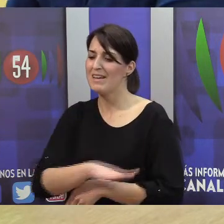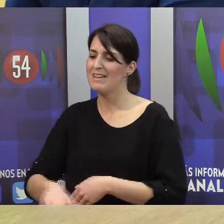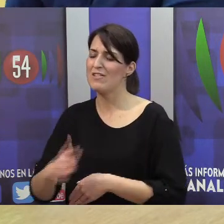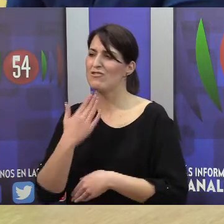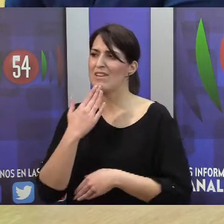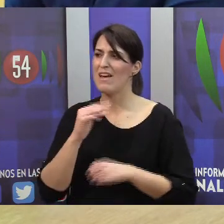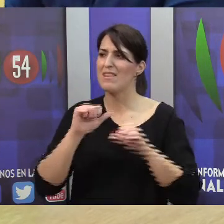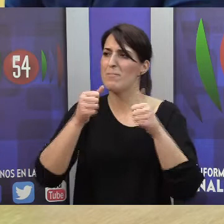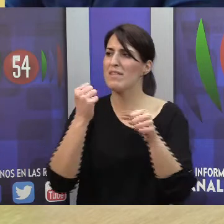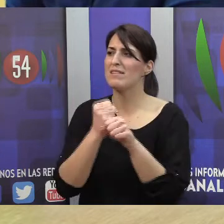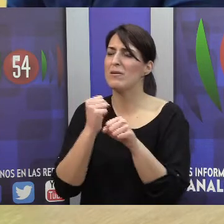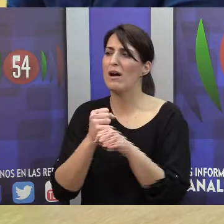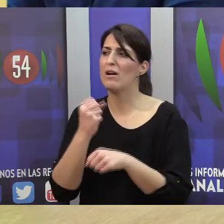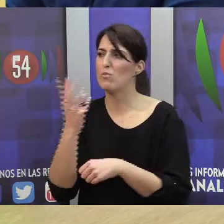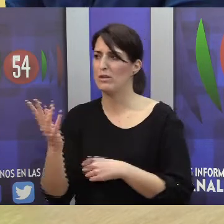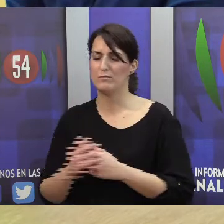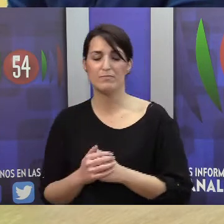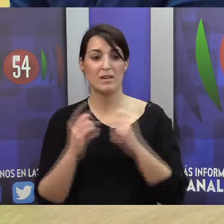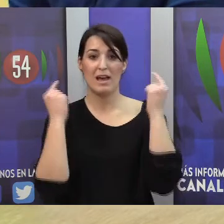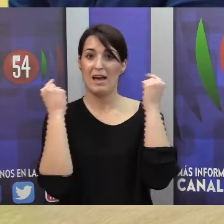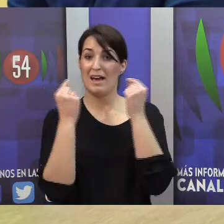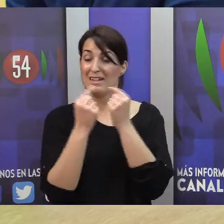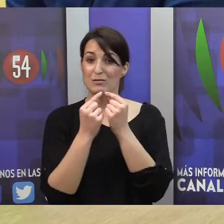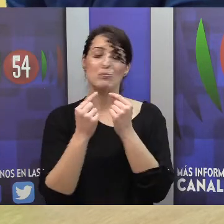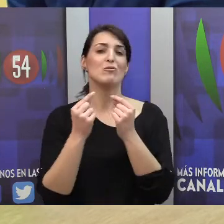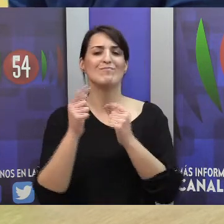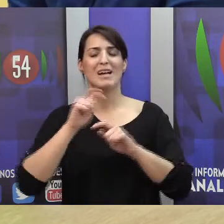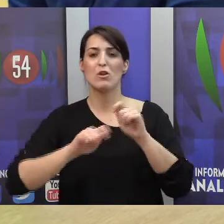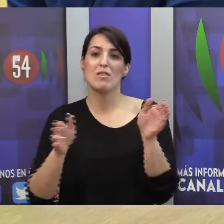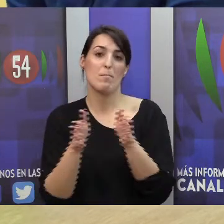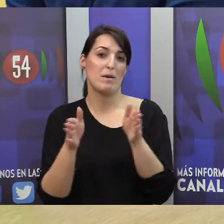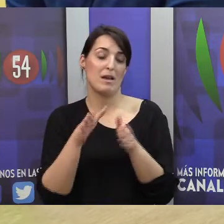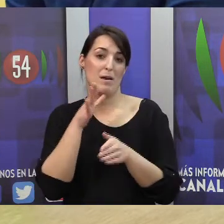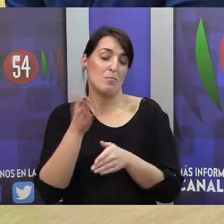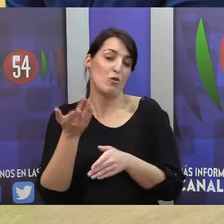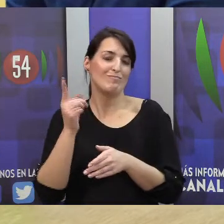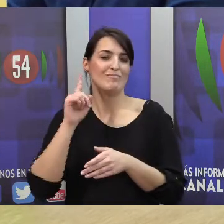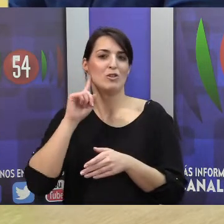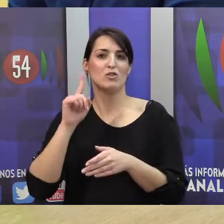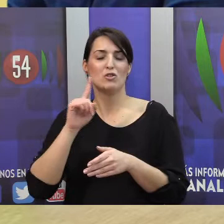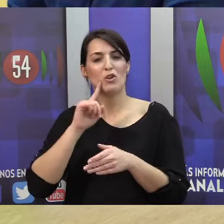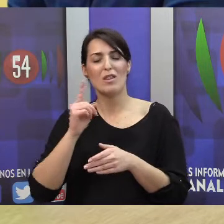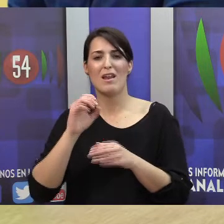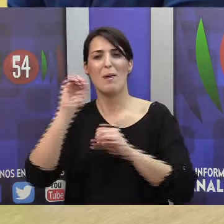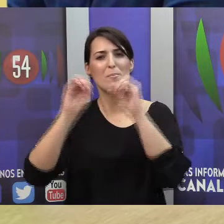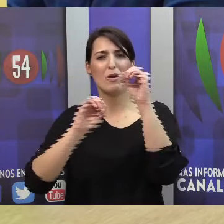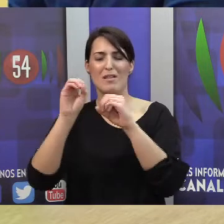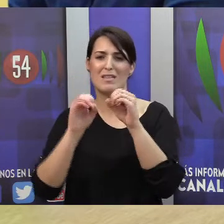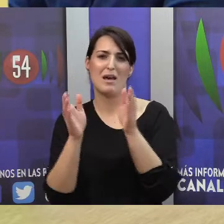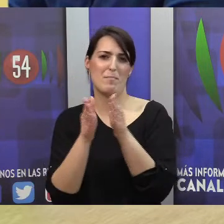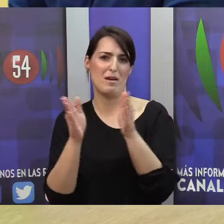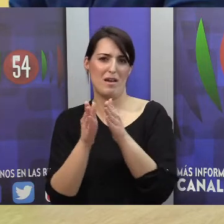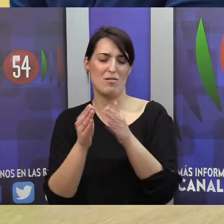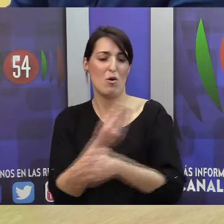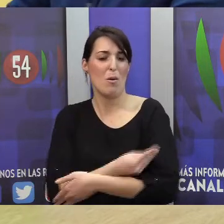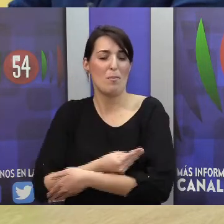Pues Aransburg es una asociación muy pequeña, porque la incidencia de la sordera, en fin, es pequeña, la incidencia está en el 1 por 1.000 de los